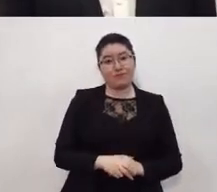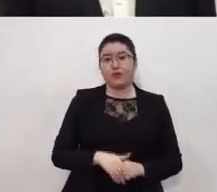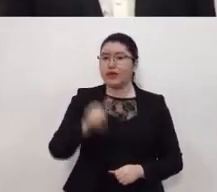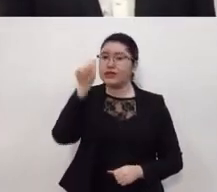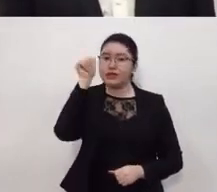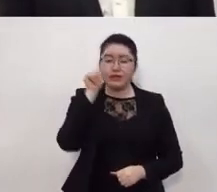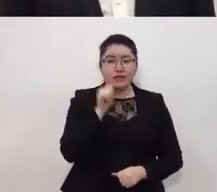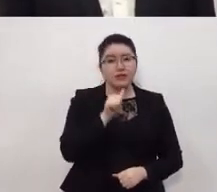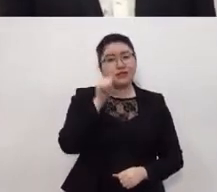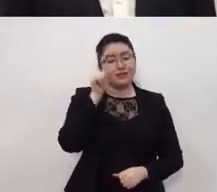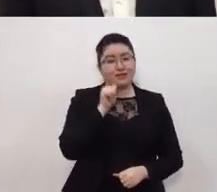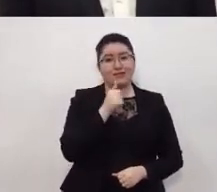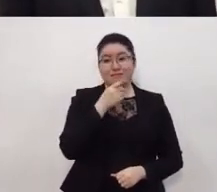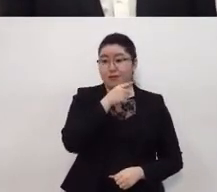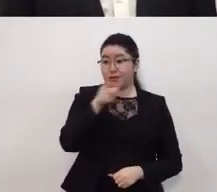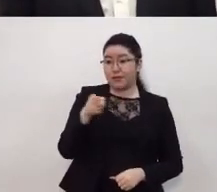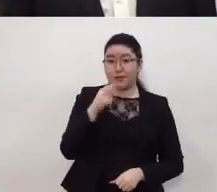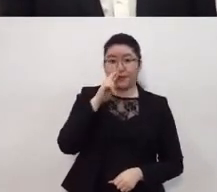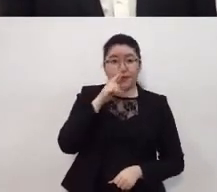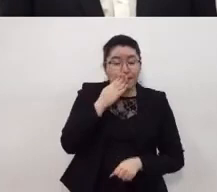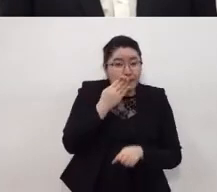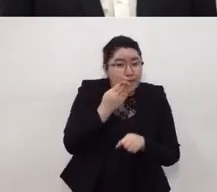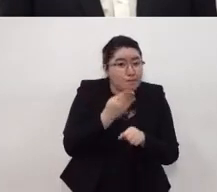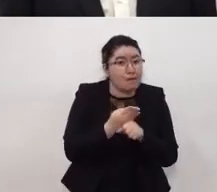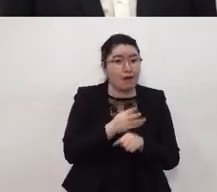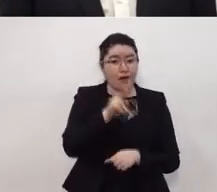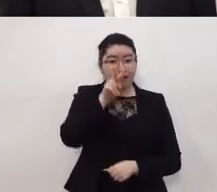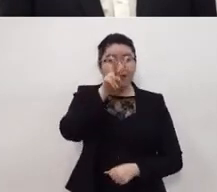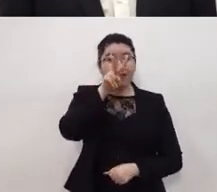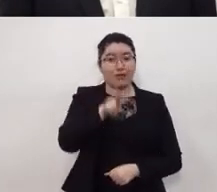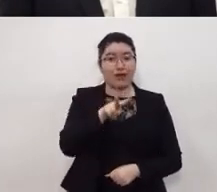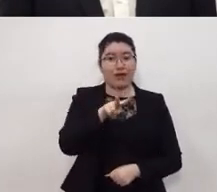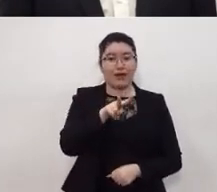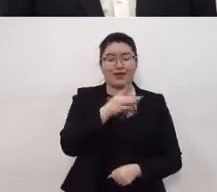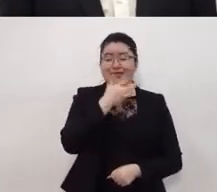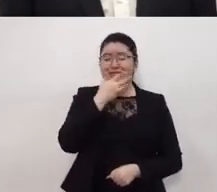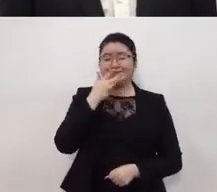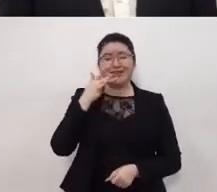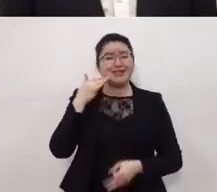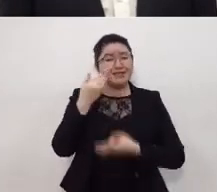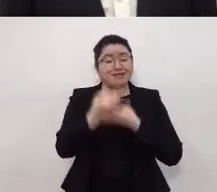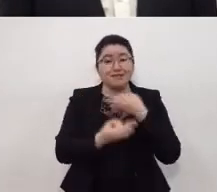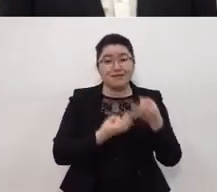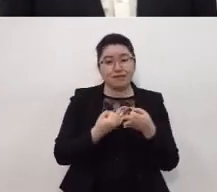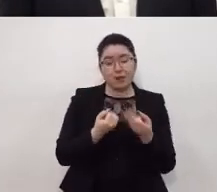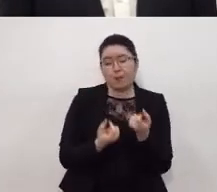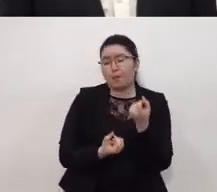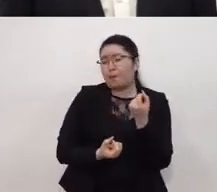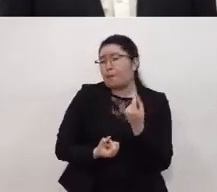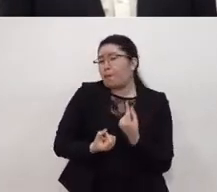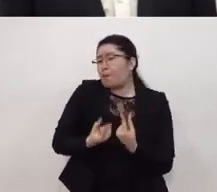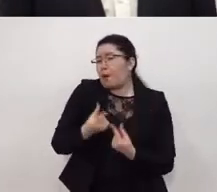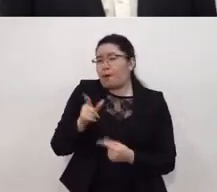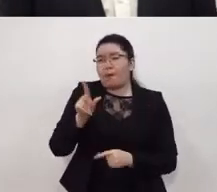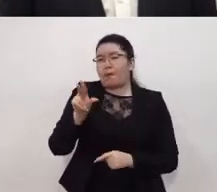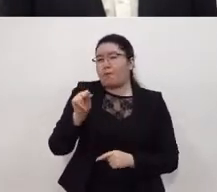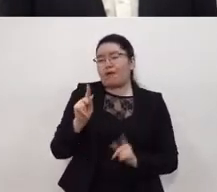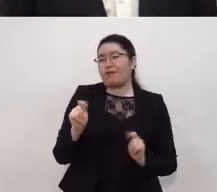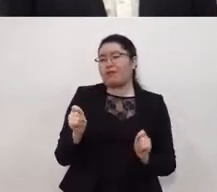como siempre una enorme responsabilidad de la gran mayoría son realmente excepciones